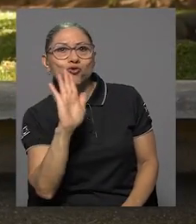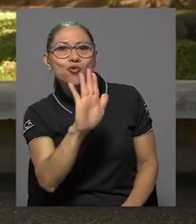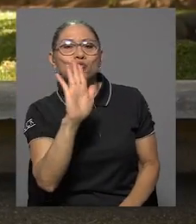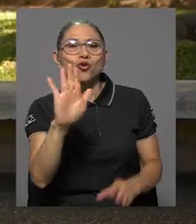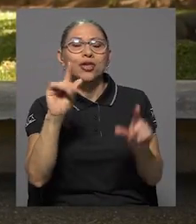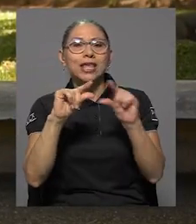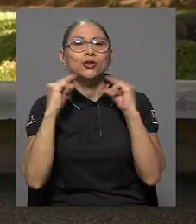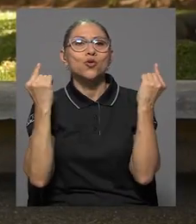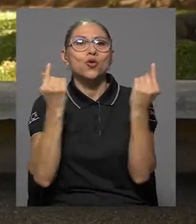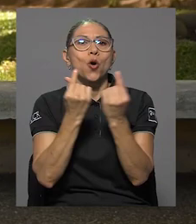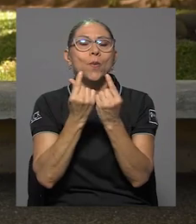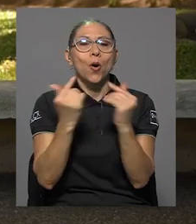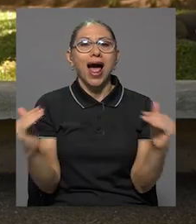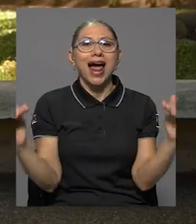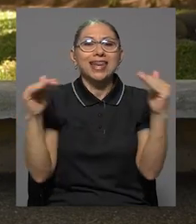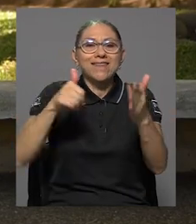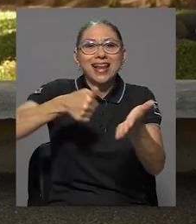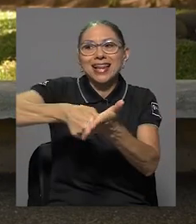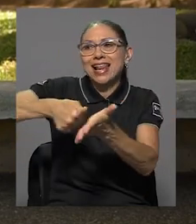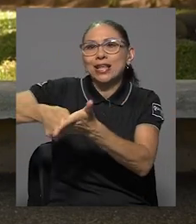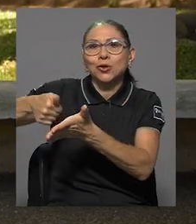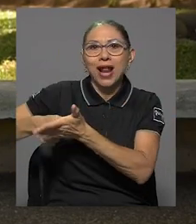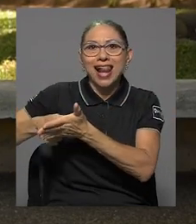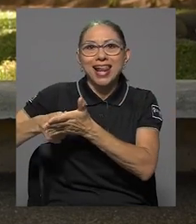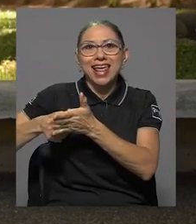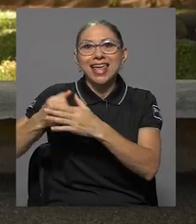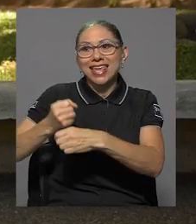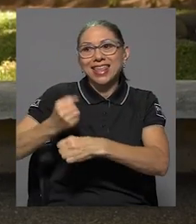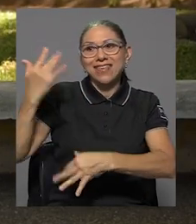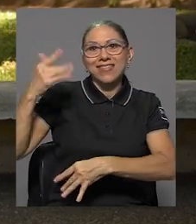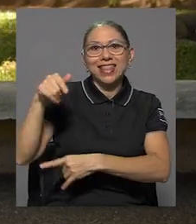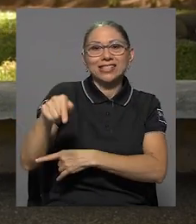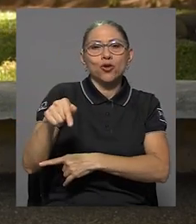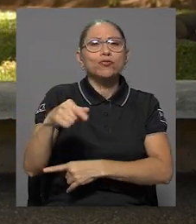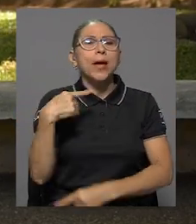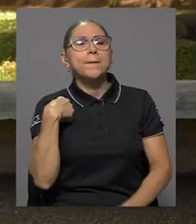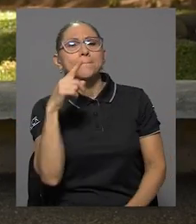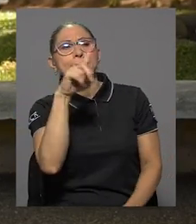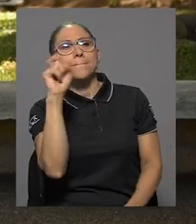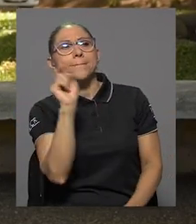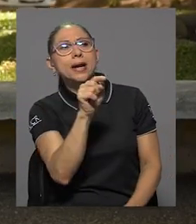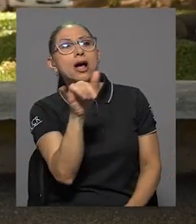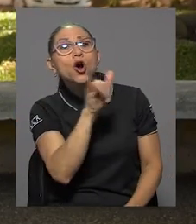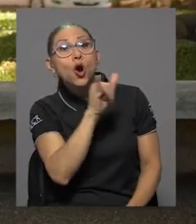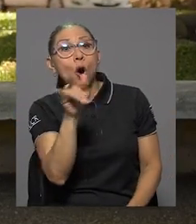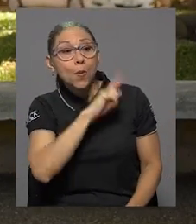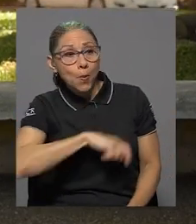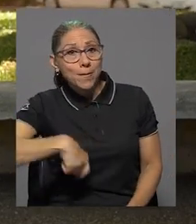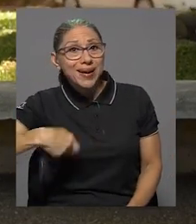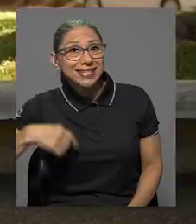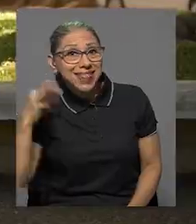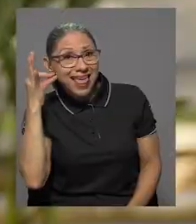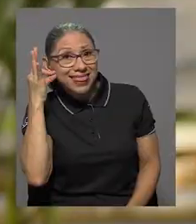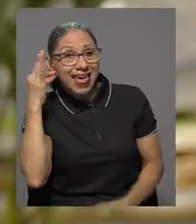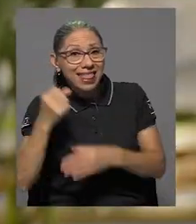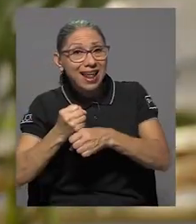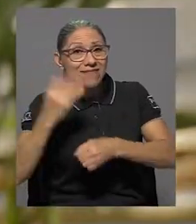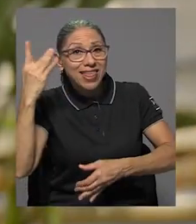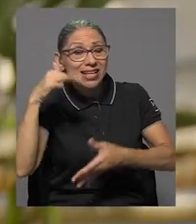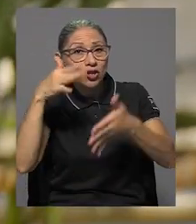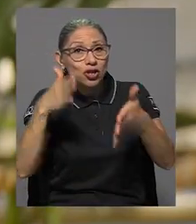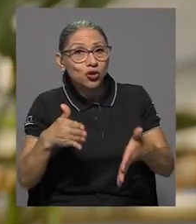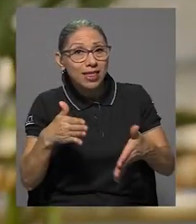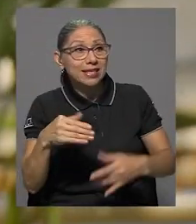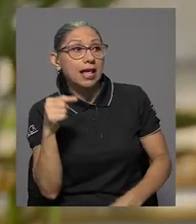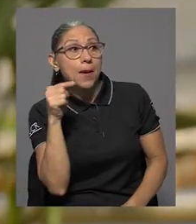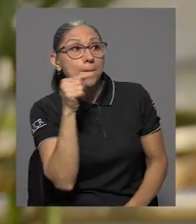tuyo y de tu grupo, ¿verdad? A nivel electoral y a nivel federativo de nuestra universidad. Mi pregunta, como presidenta de la Federación de Estudiantes, a